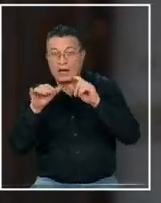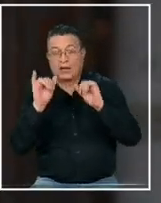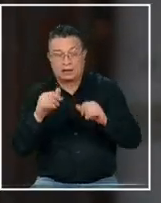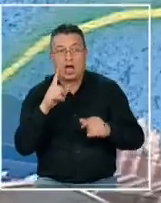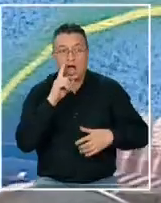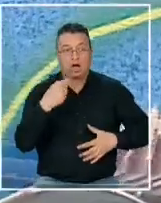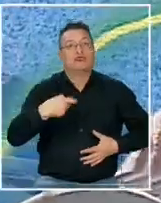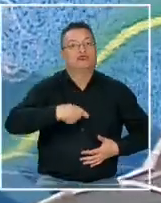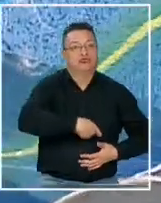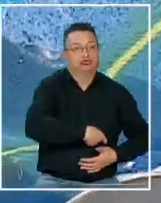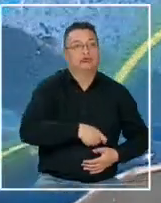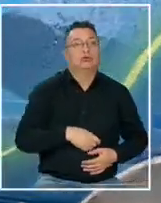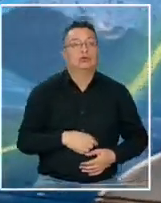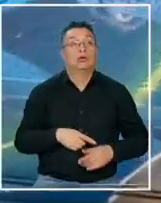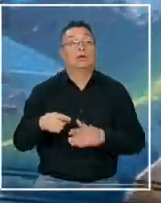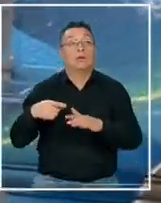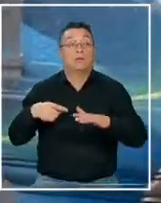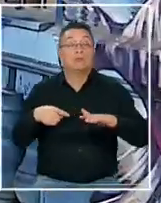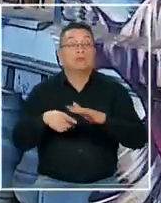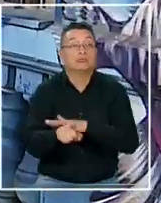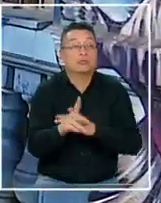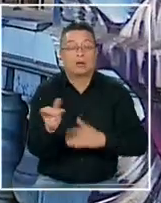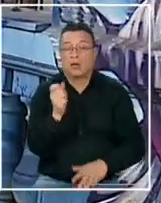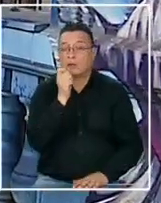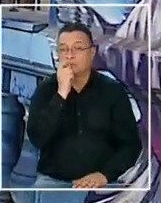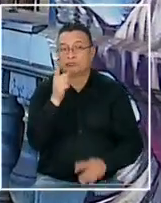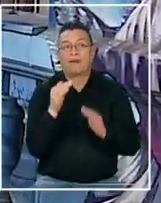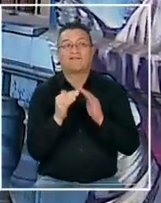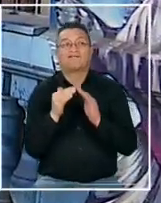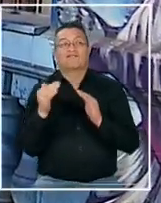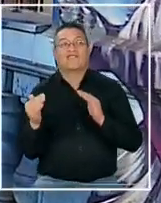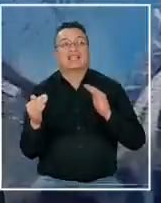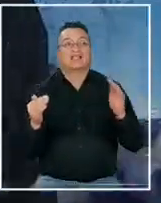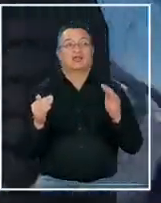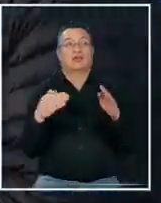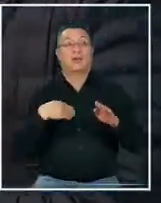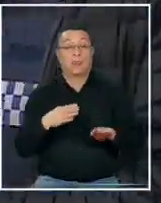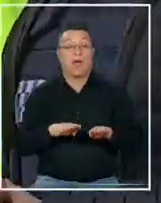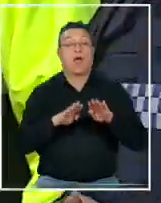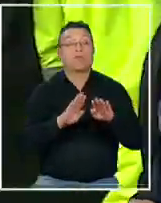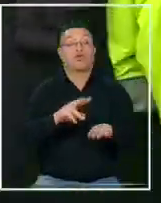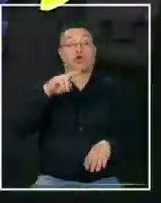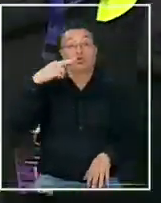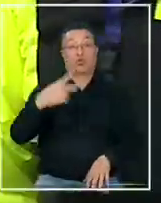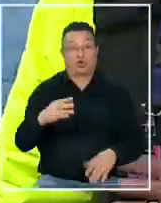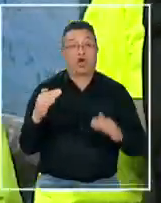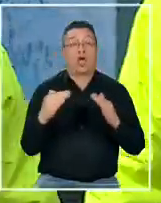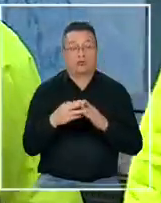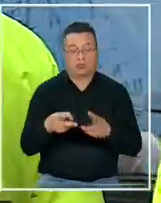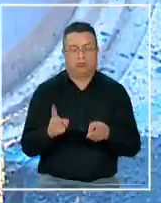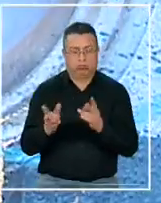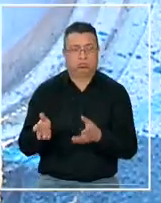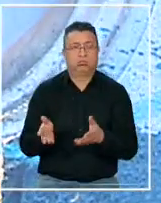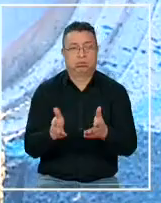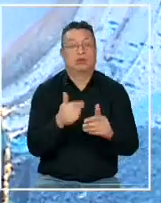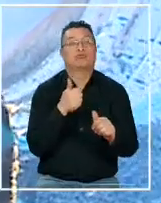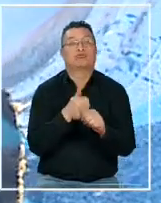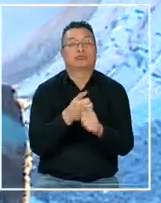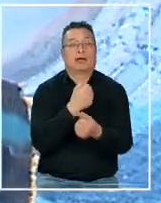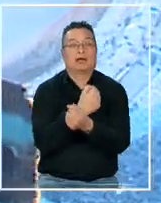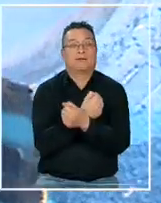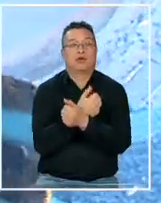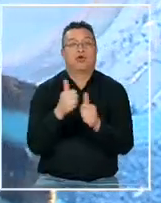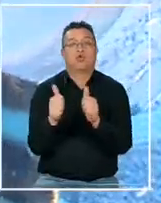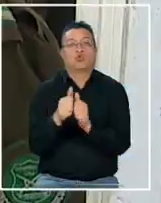a tenencia de armas el ingreso se logró gracias a la denuncia de vecinos el apoyo de los dueños de la vivienda y el respaldo de carabineros